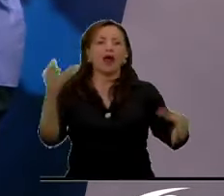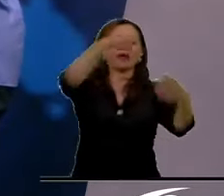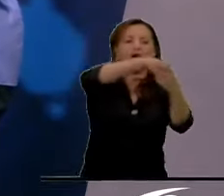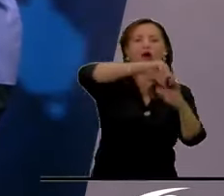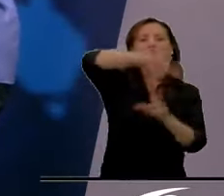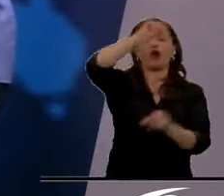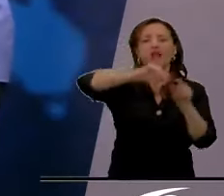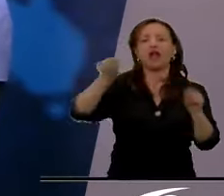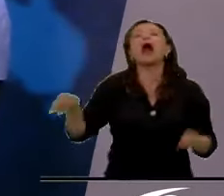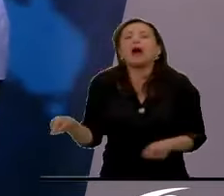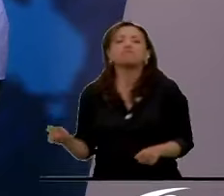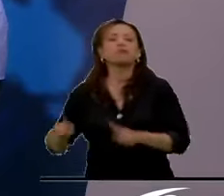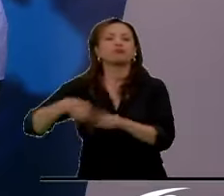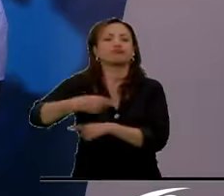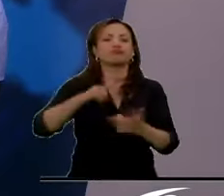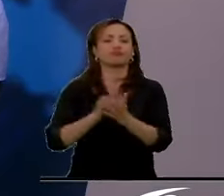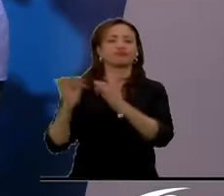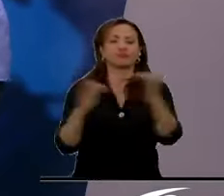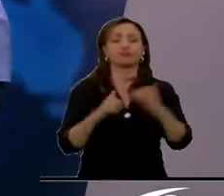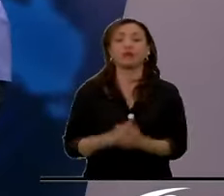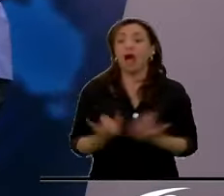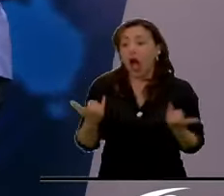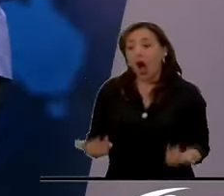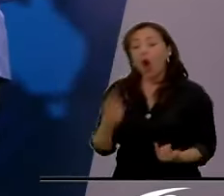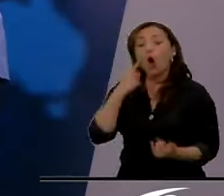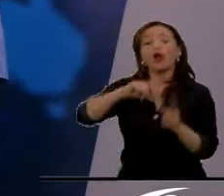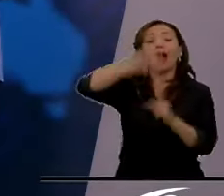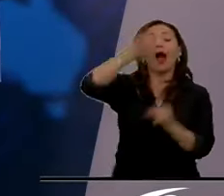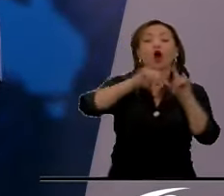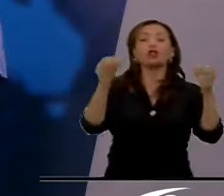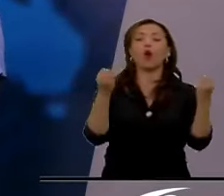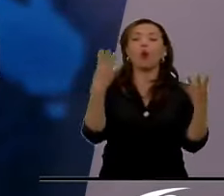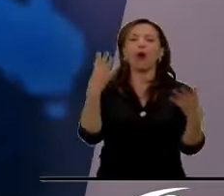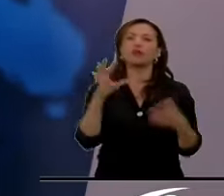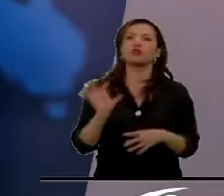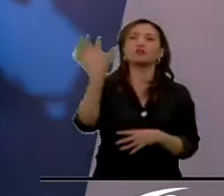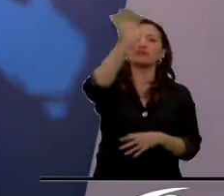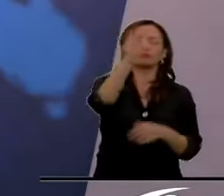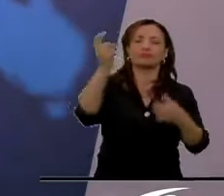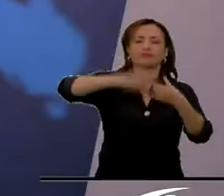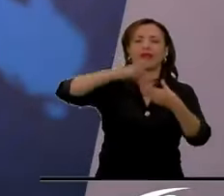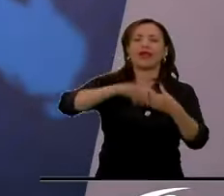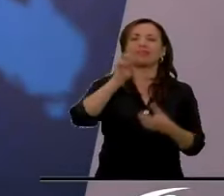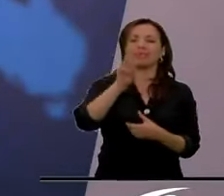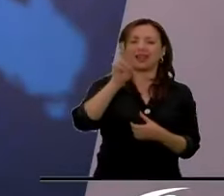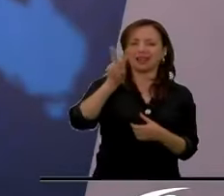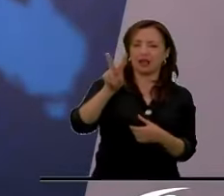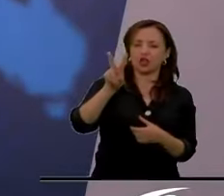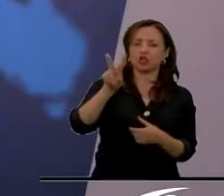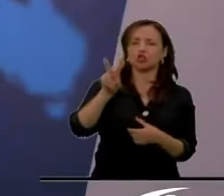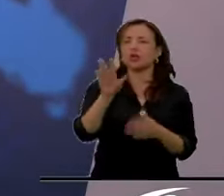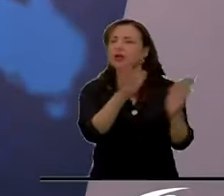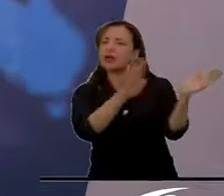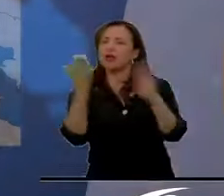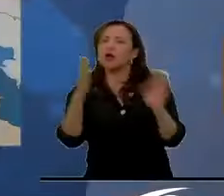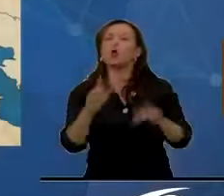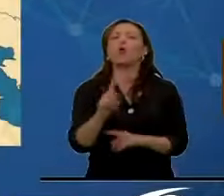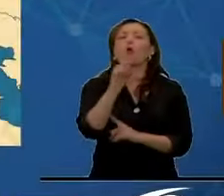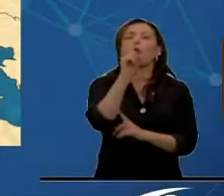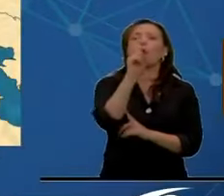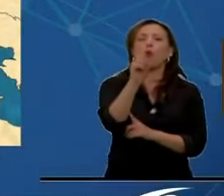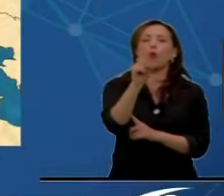cuento, la OTAN es una organización que hoy tiene 32 miembros y un promedio de 1.26